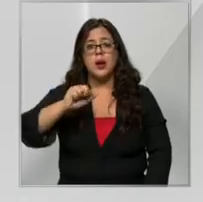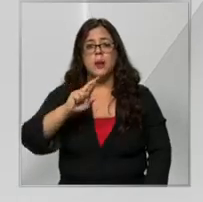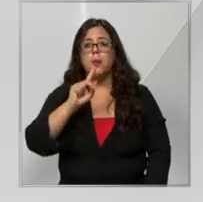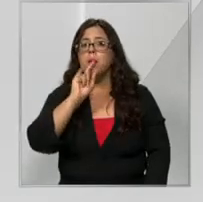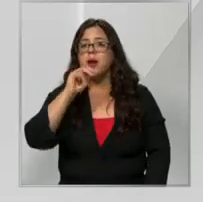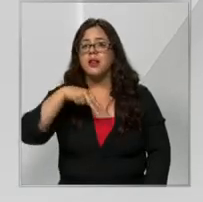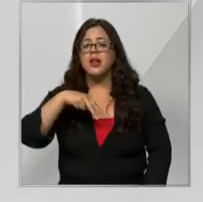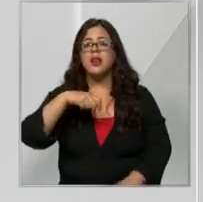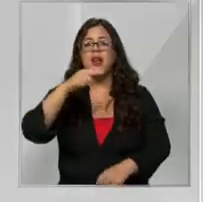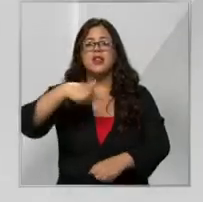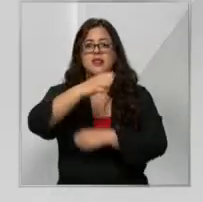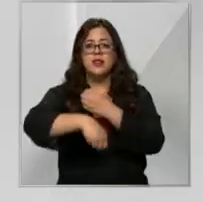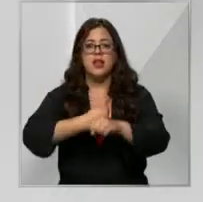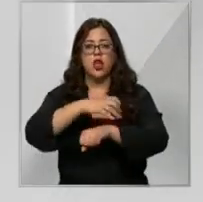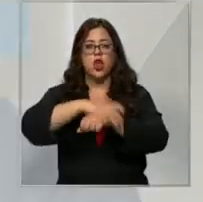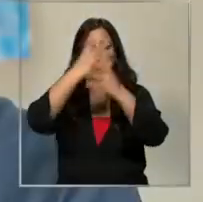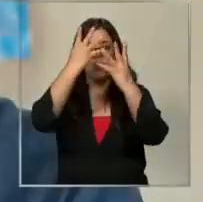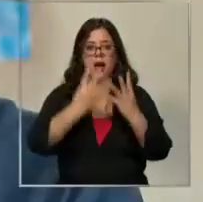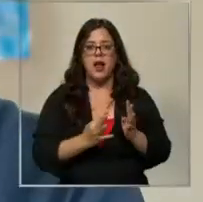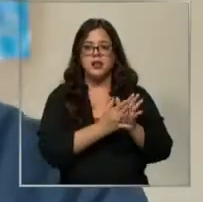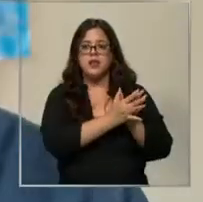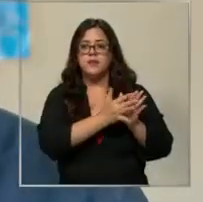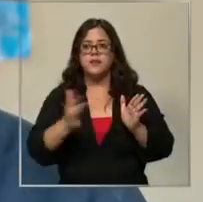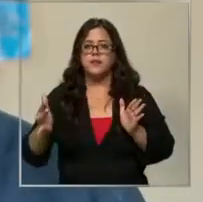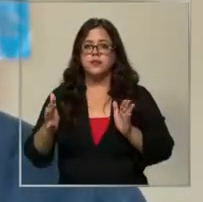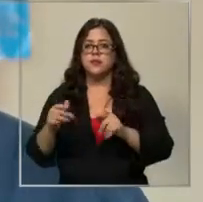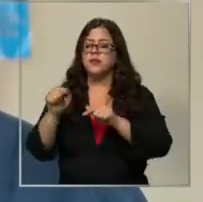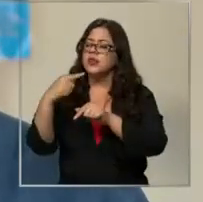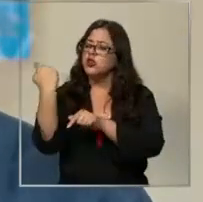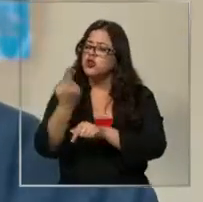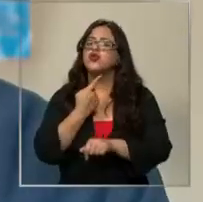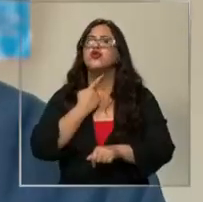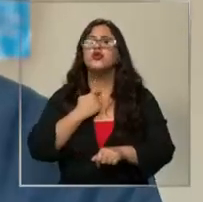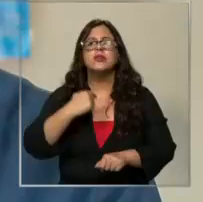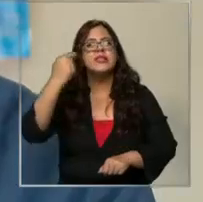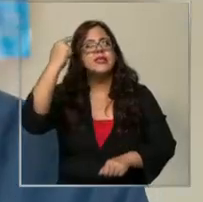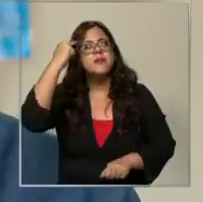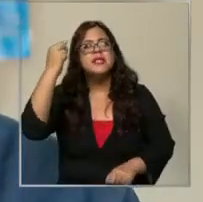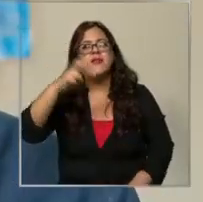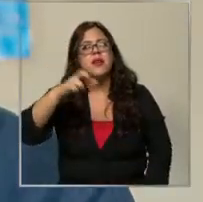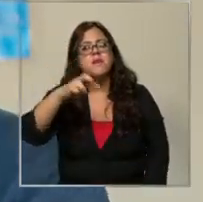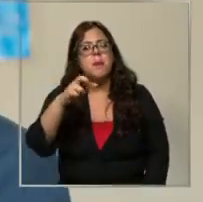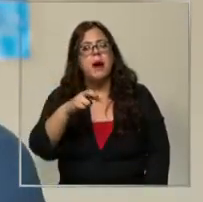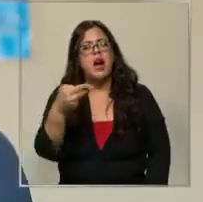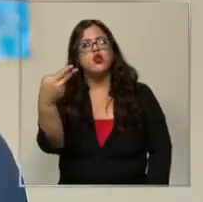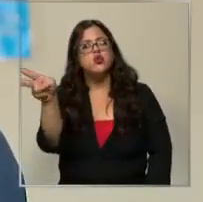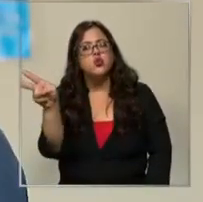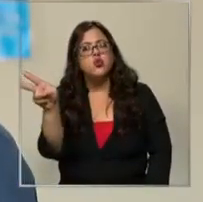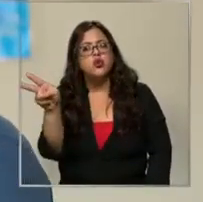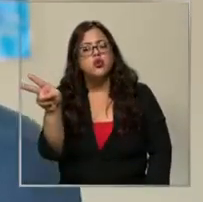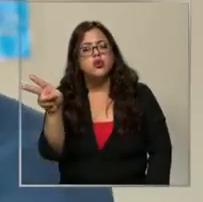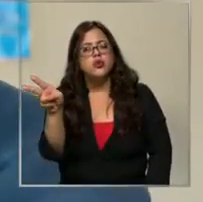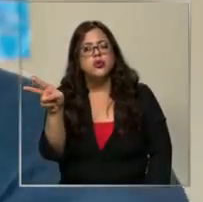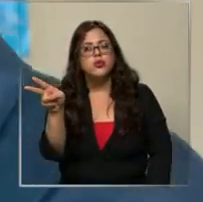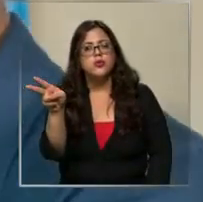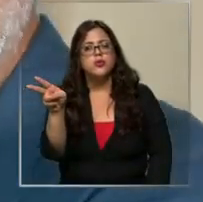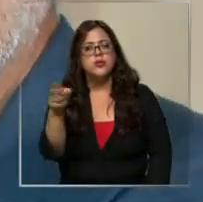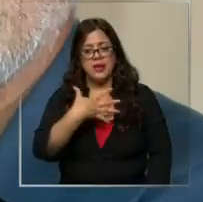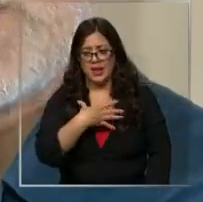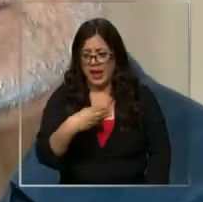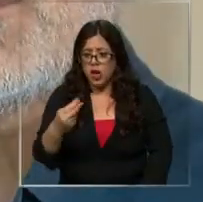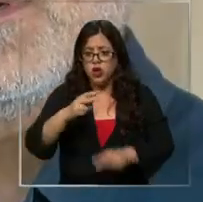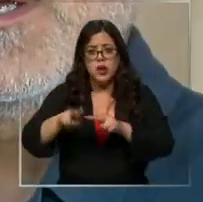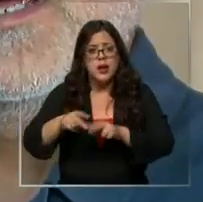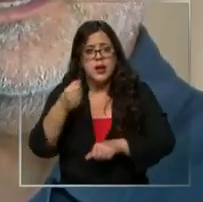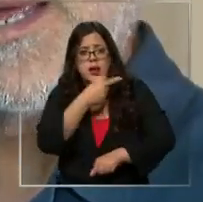de cárcel. Nos interesaba saber qué pensaba el padre de lo que su hijo estaba